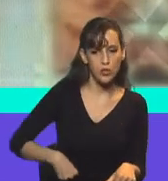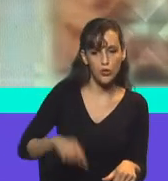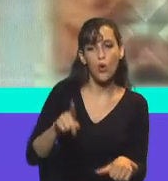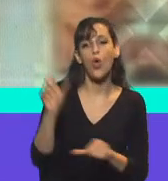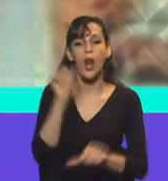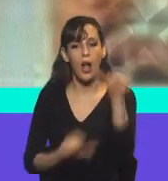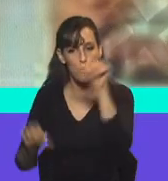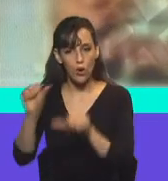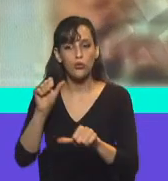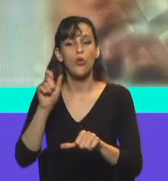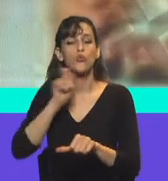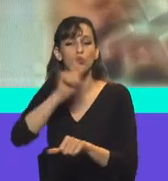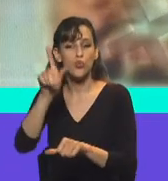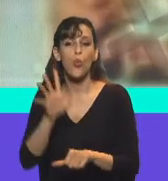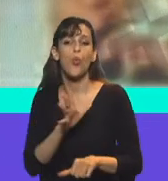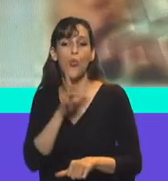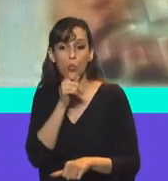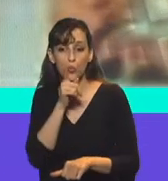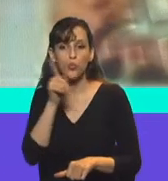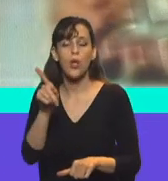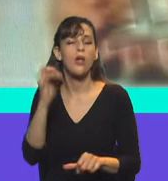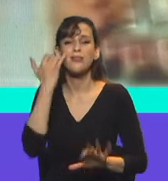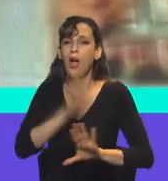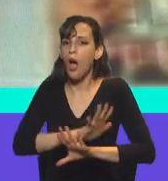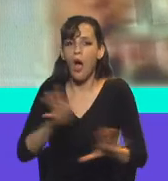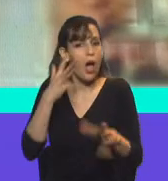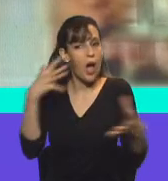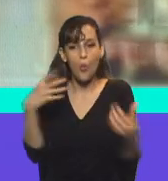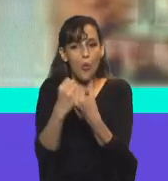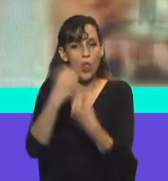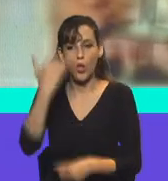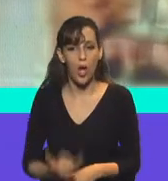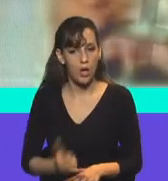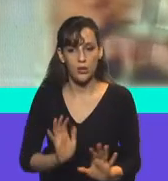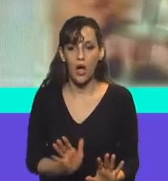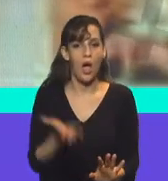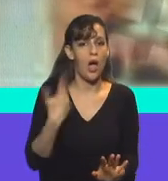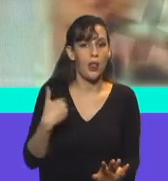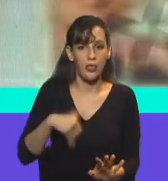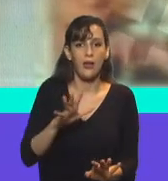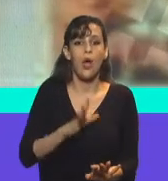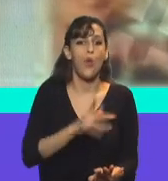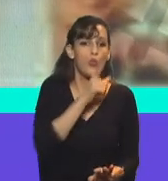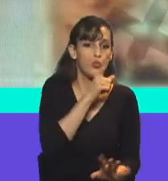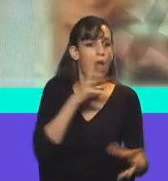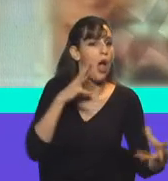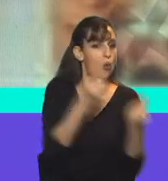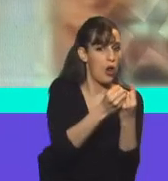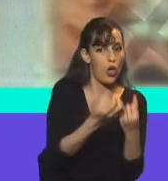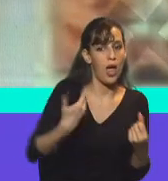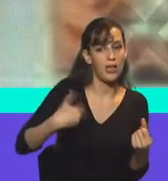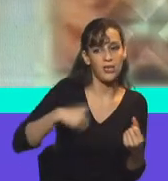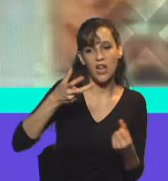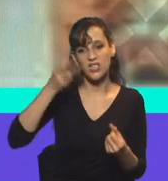Gamaleya, de Rusia, hay acuerdos de Estado a Estado. Exacto. Es decir, de Argentina con Rusia, de Argentina con China, ¿cómo va a ser?